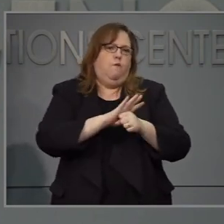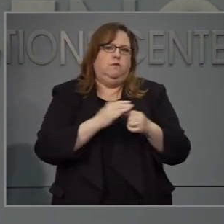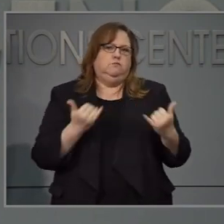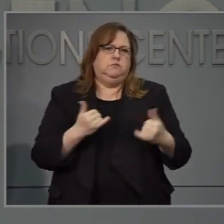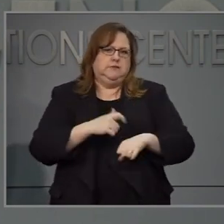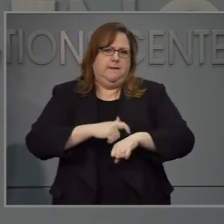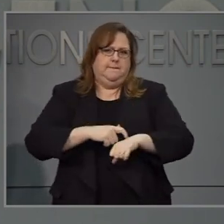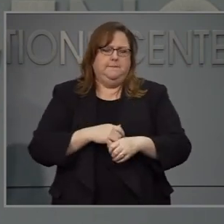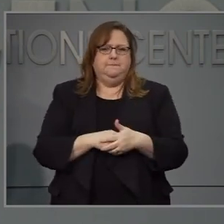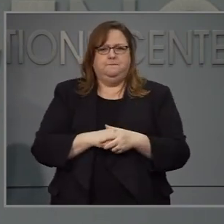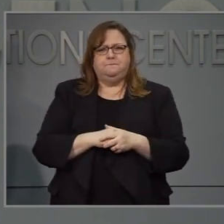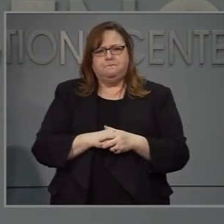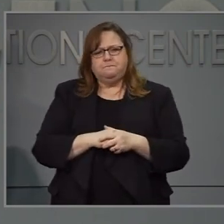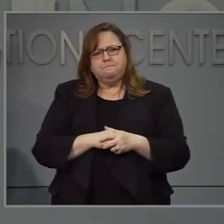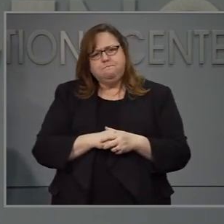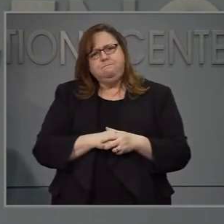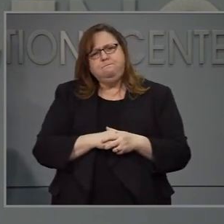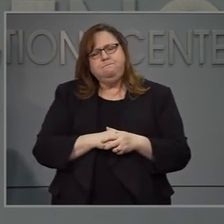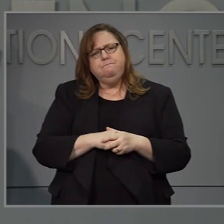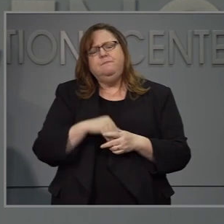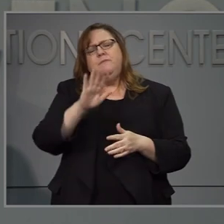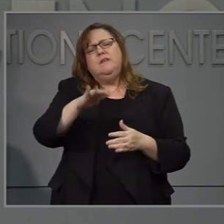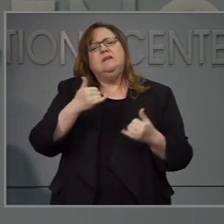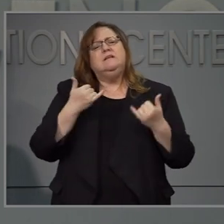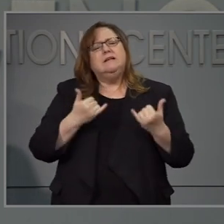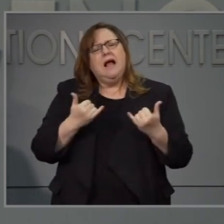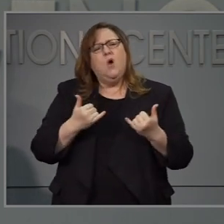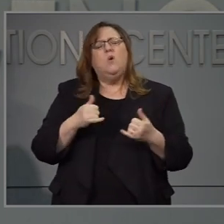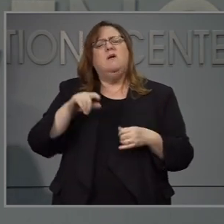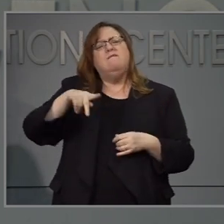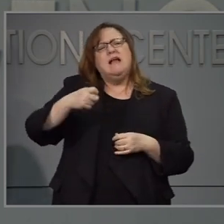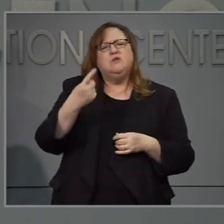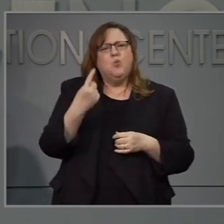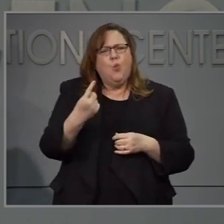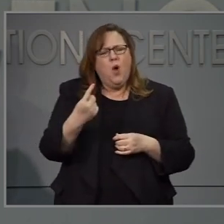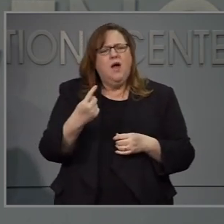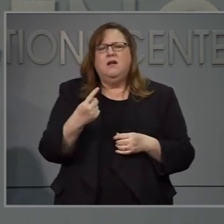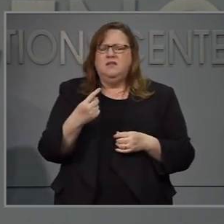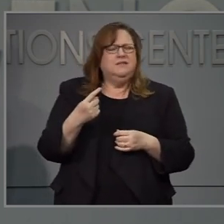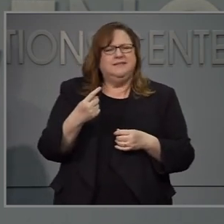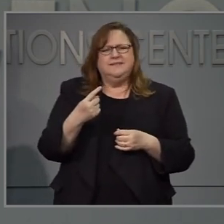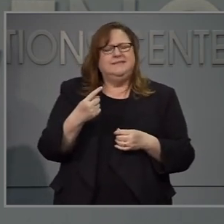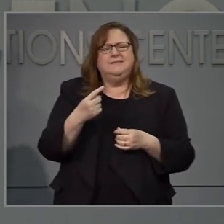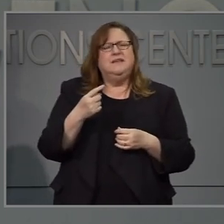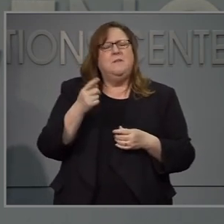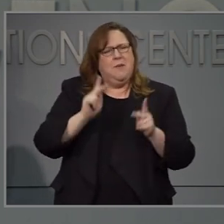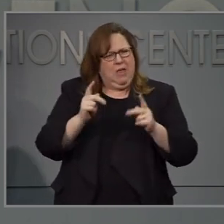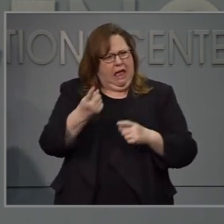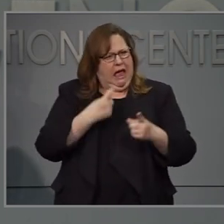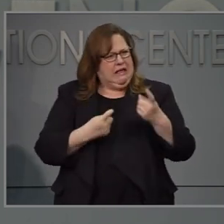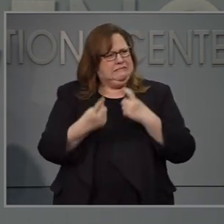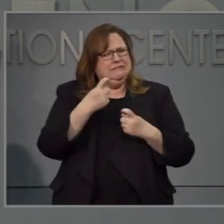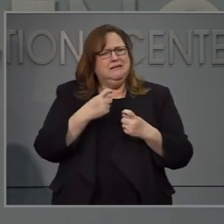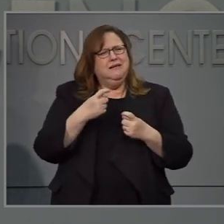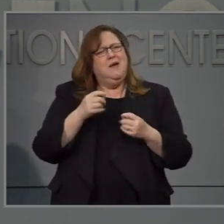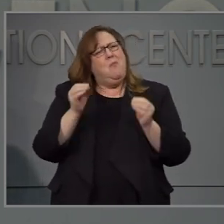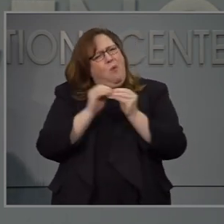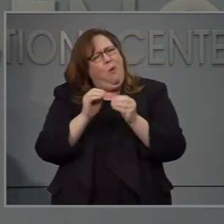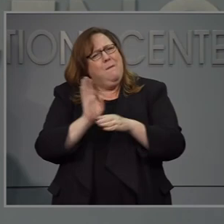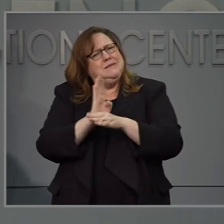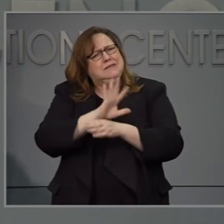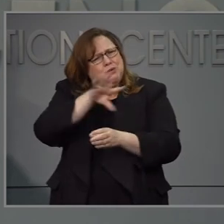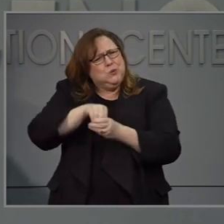acerca de por qué no más negocios y actividades se incluyen en esta primera fase. Dada la naturaleza de este virus, que es altamente